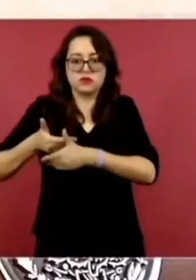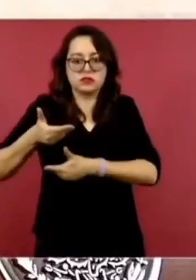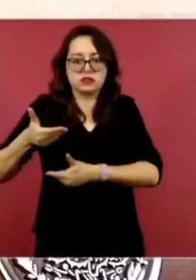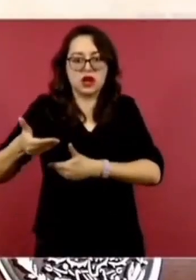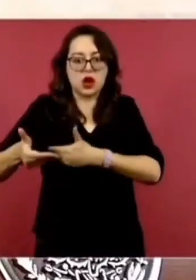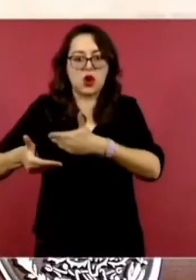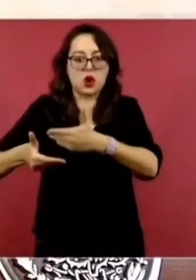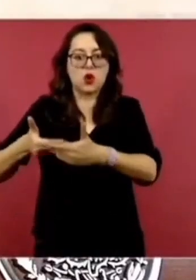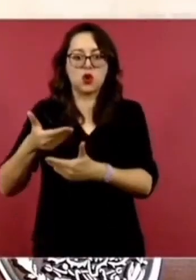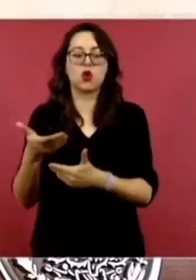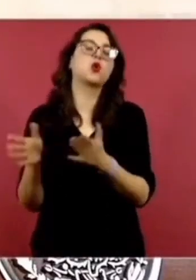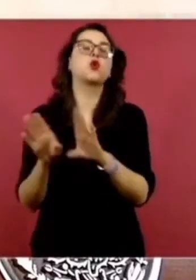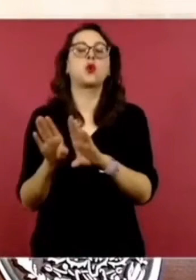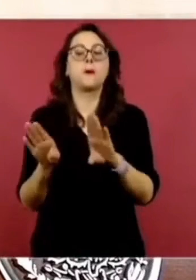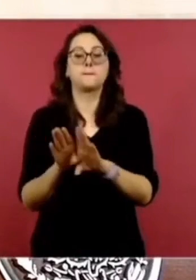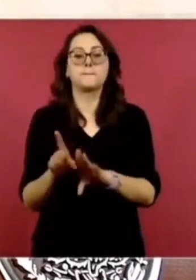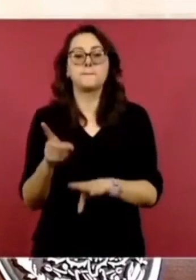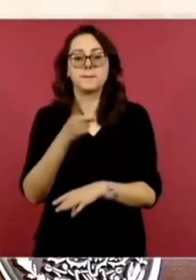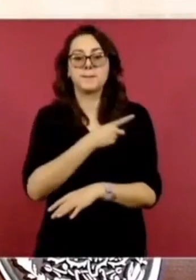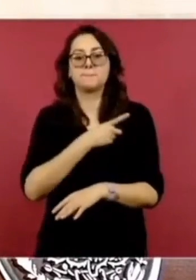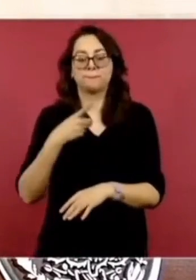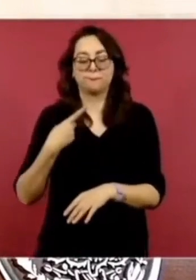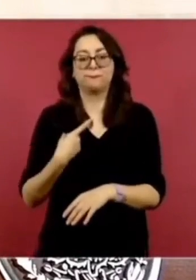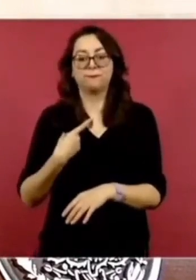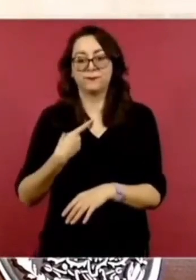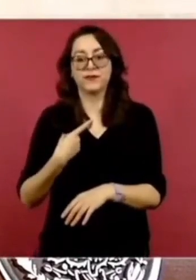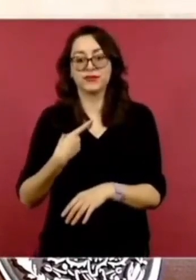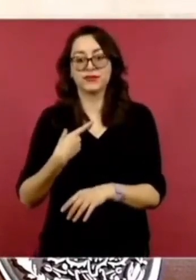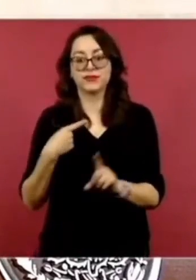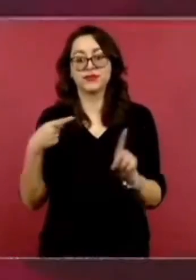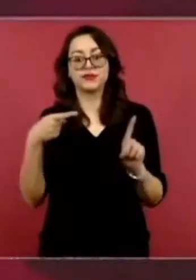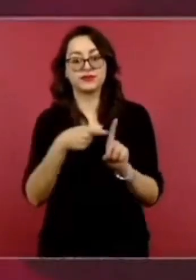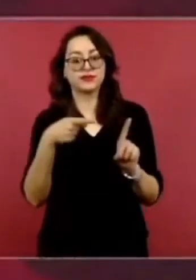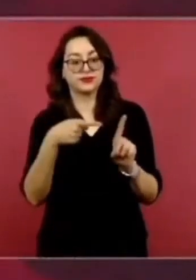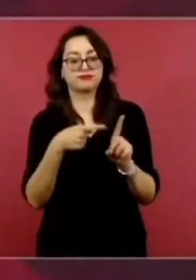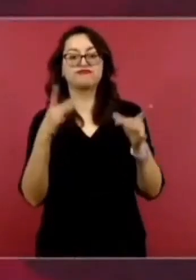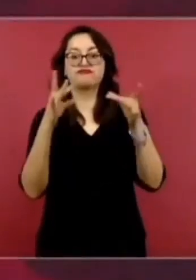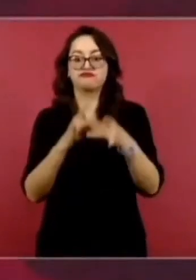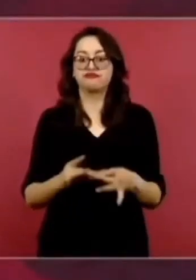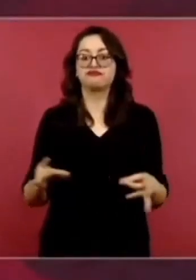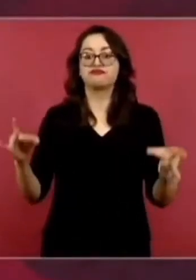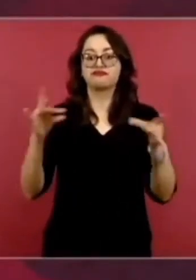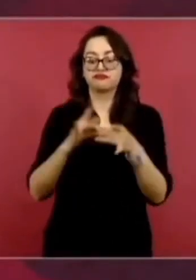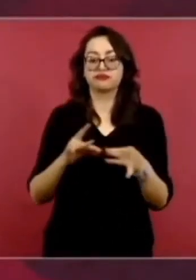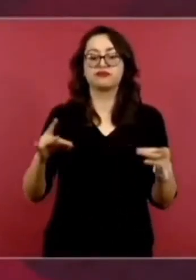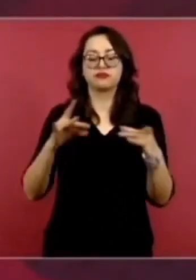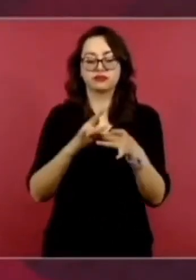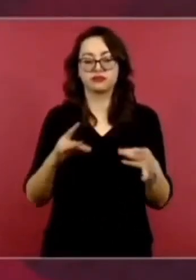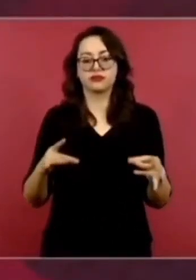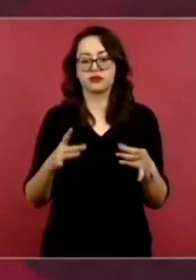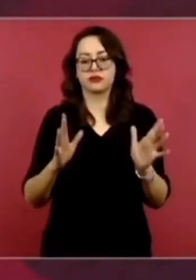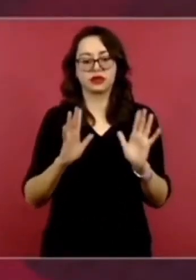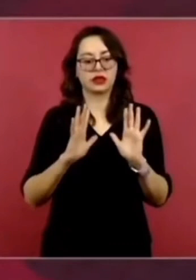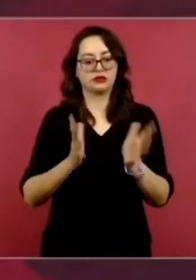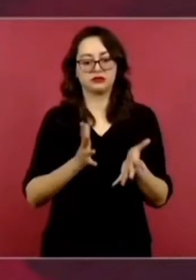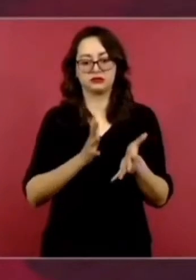Porque ya prepara la entrega